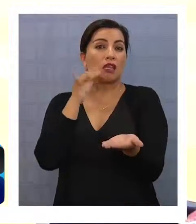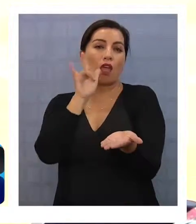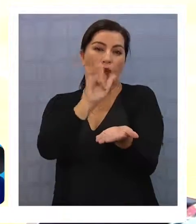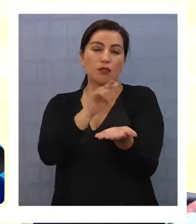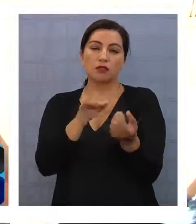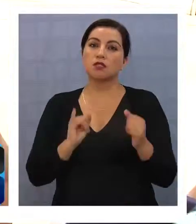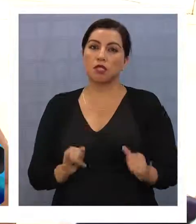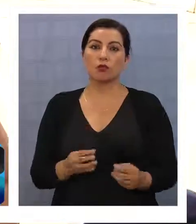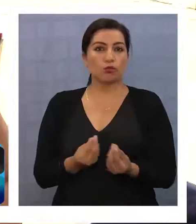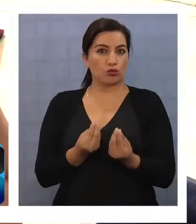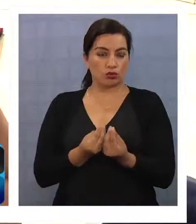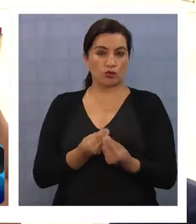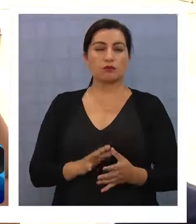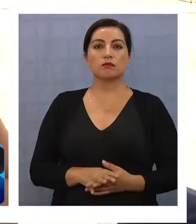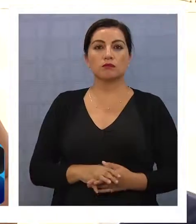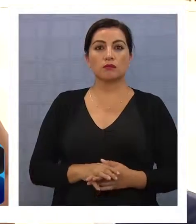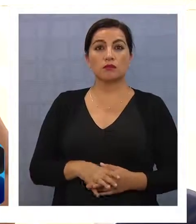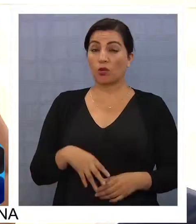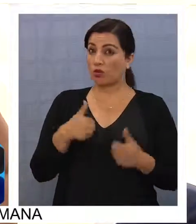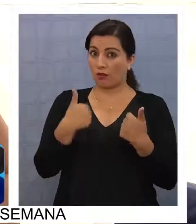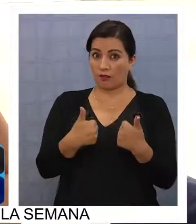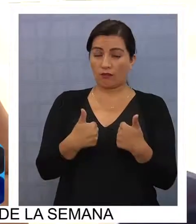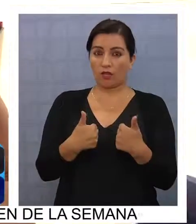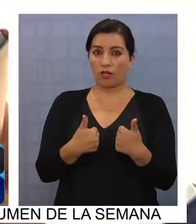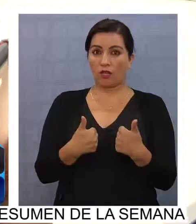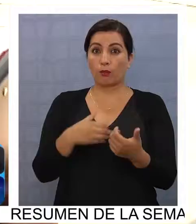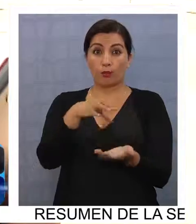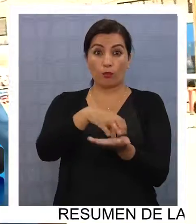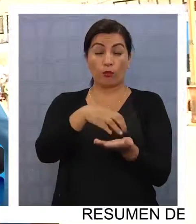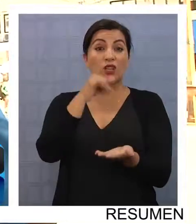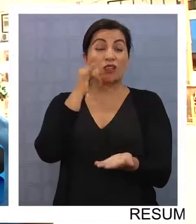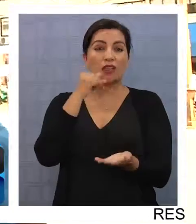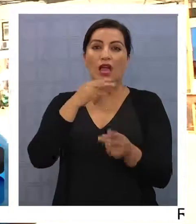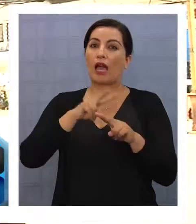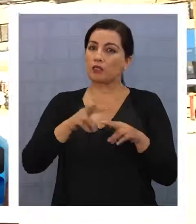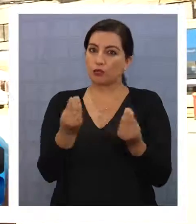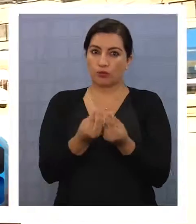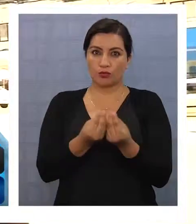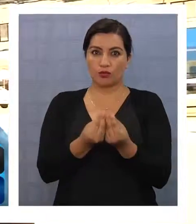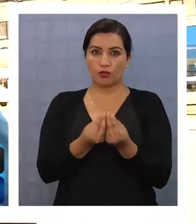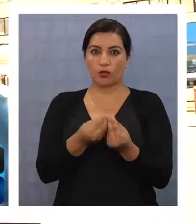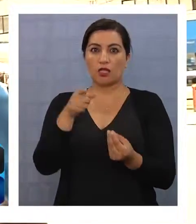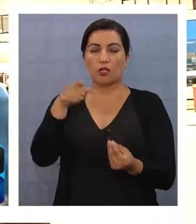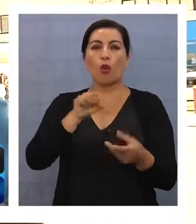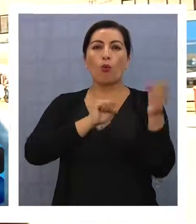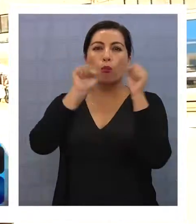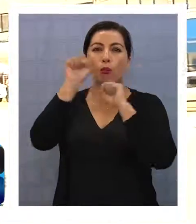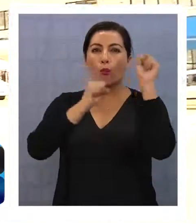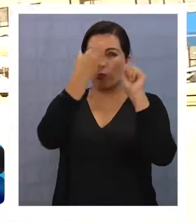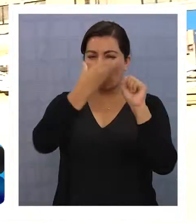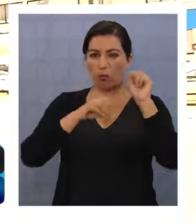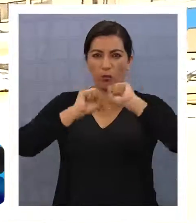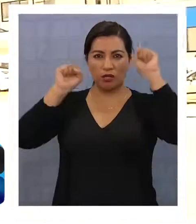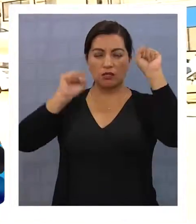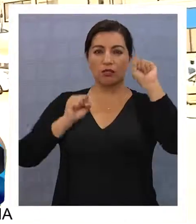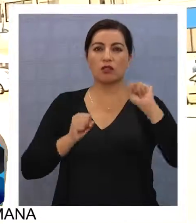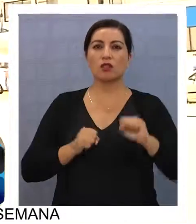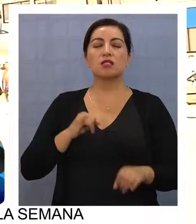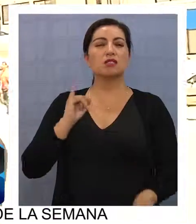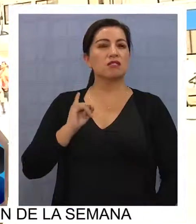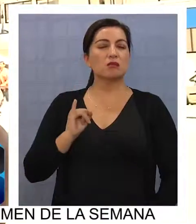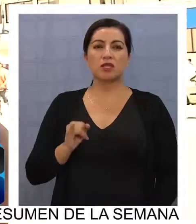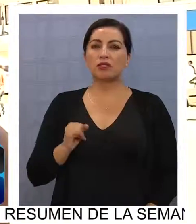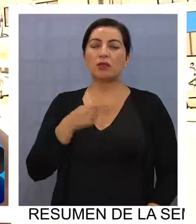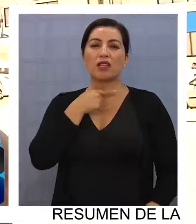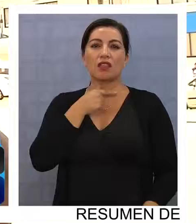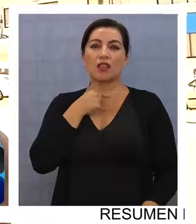para la ciudad. También, porque hay charto para la región. Es un político que siempre ha querido seguir prendiendo.